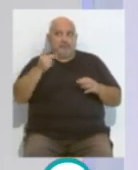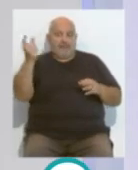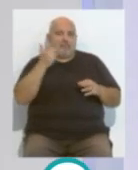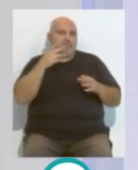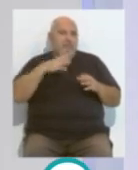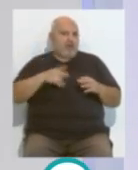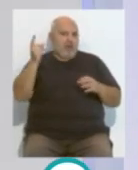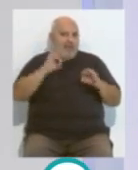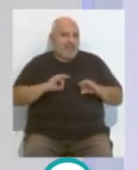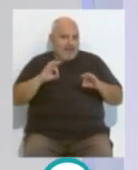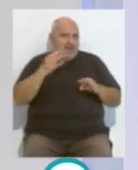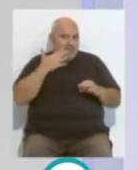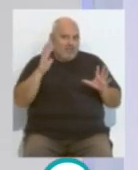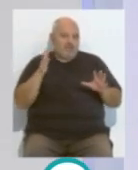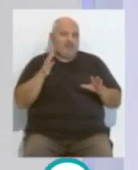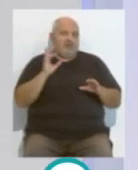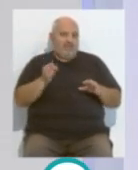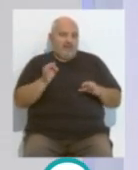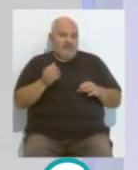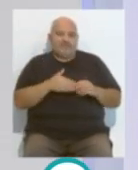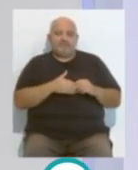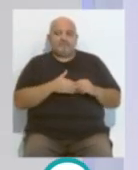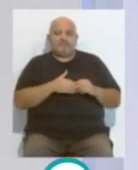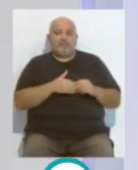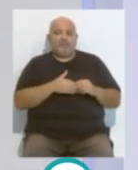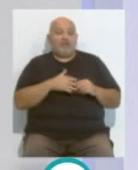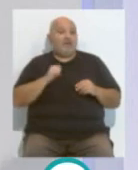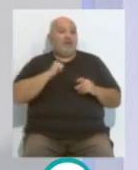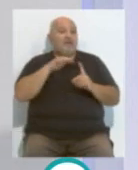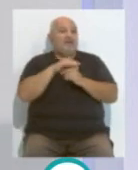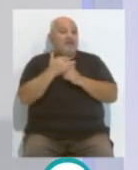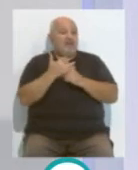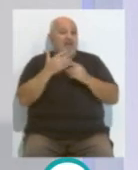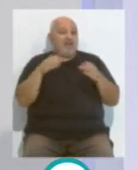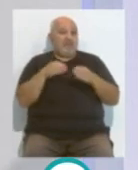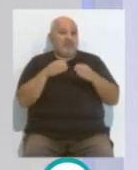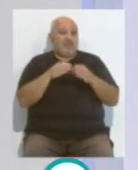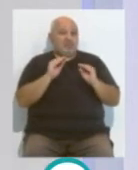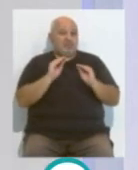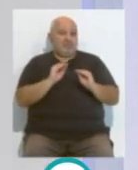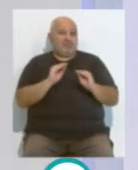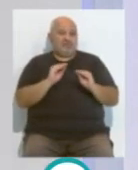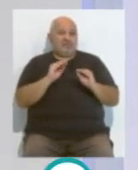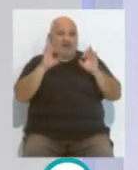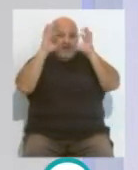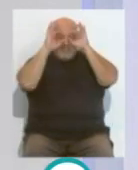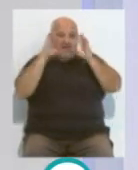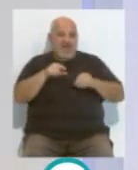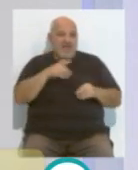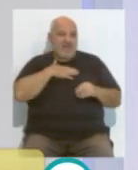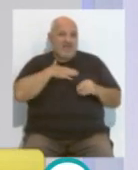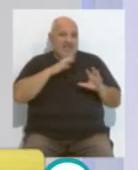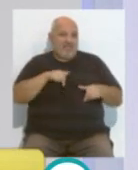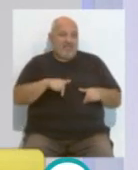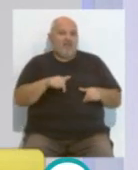Pues sí, totalmente, la verdad que tal y como se ha dado la situación al equipo de Álvaro Cervera pues